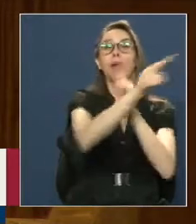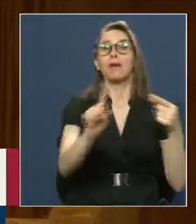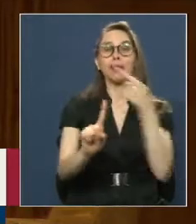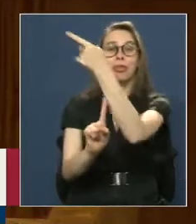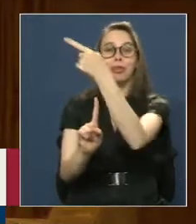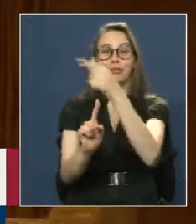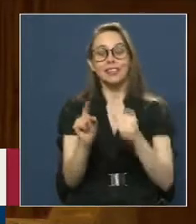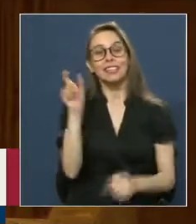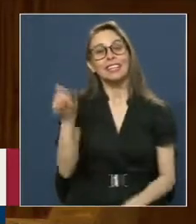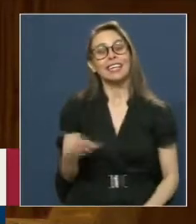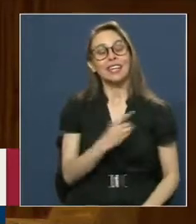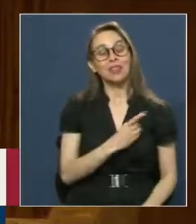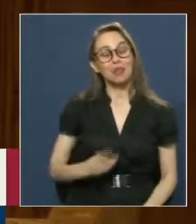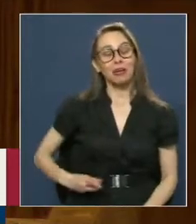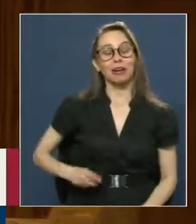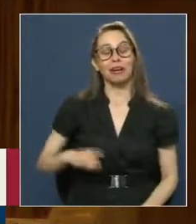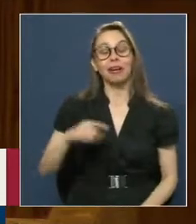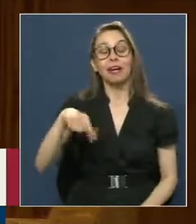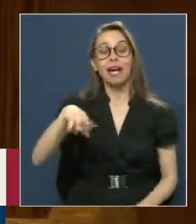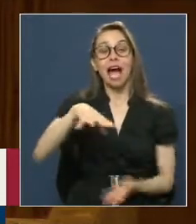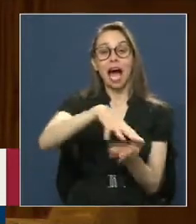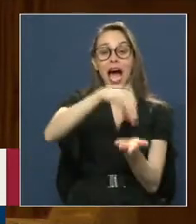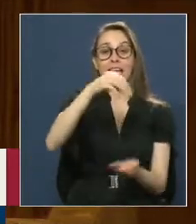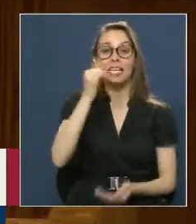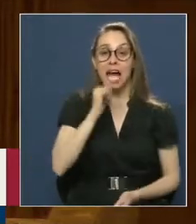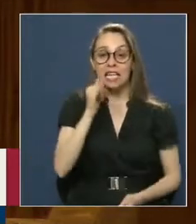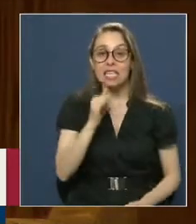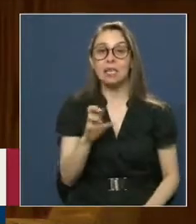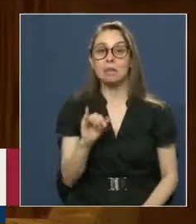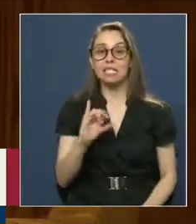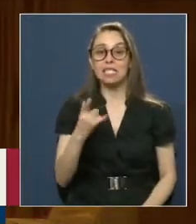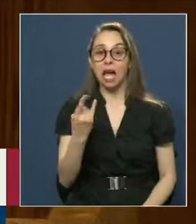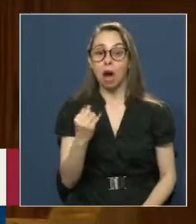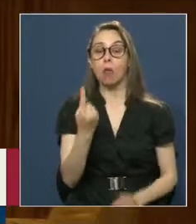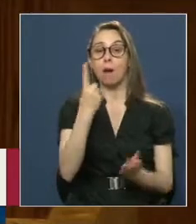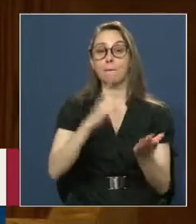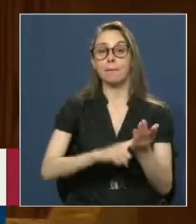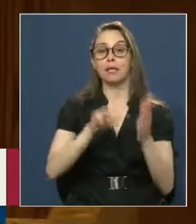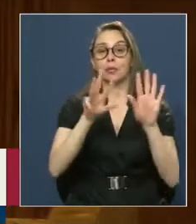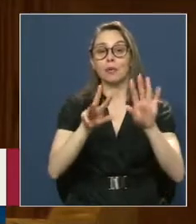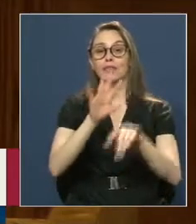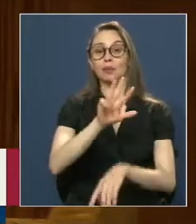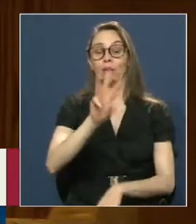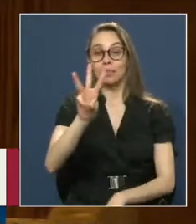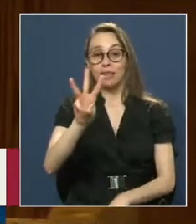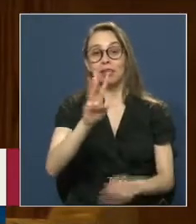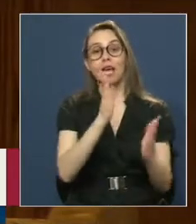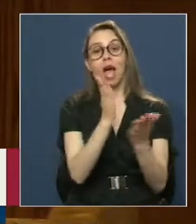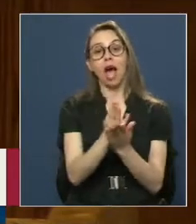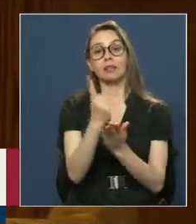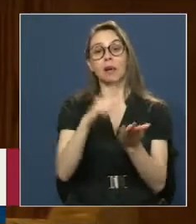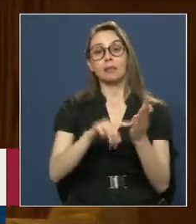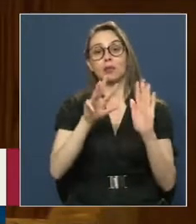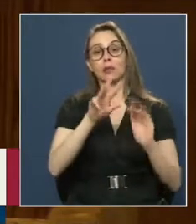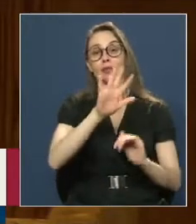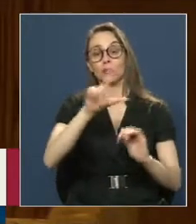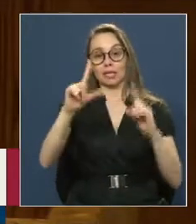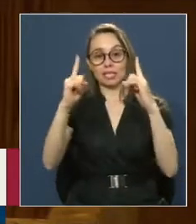departamental de Arica, Iquique También Pizagua, el año 1953 a 1957